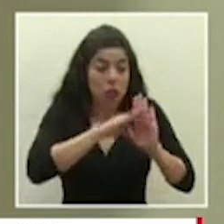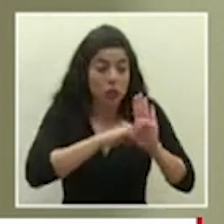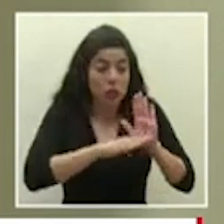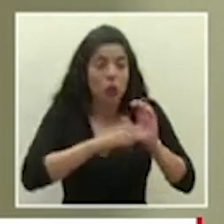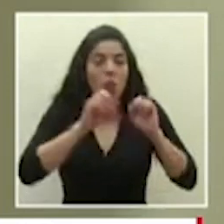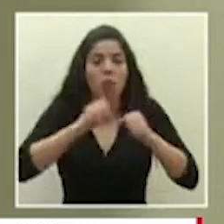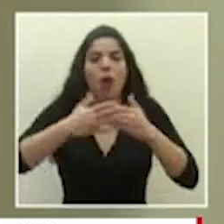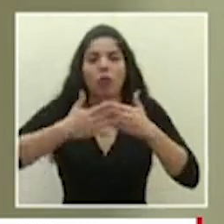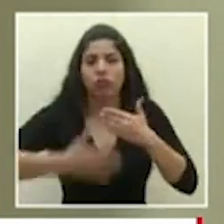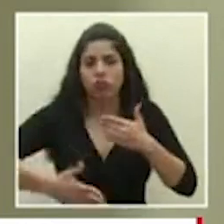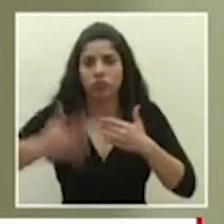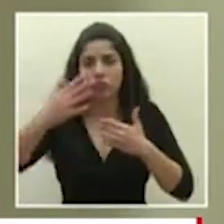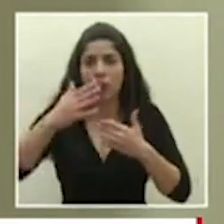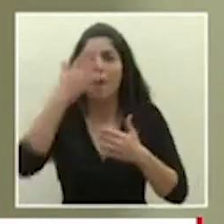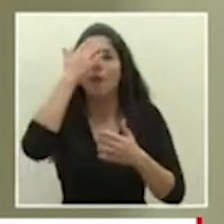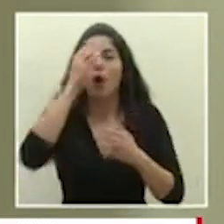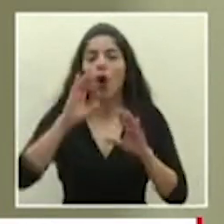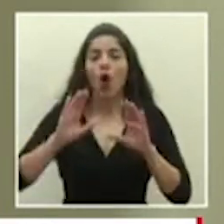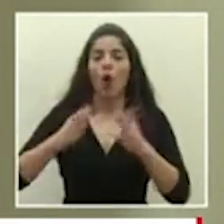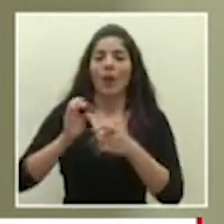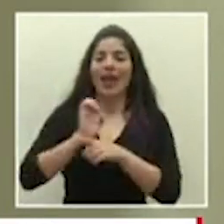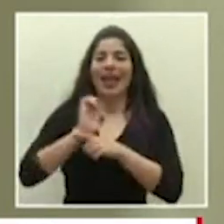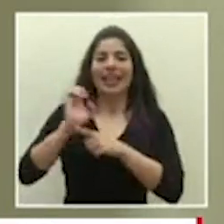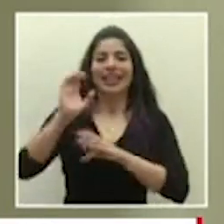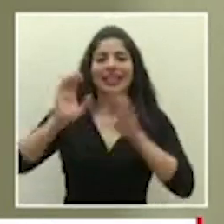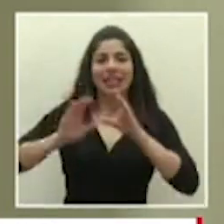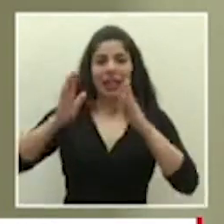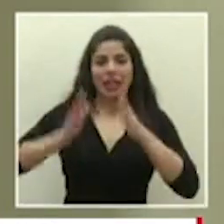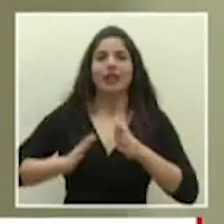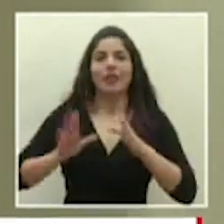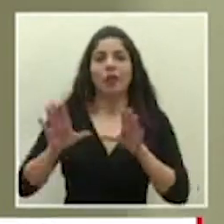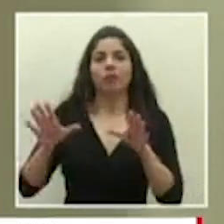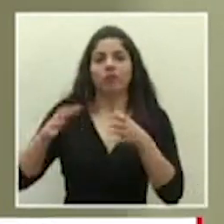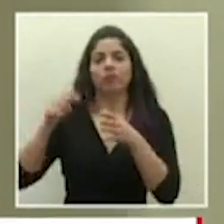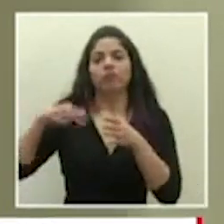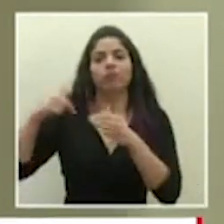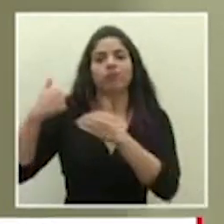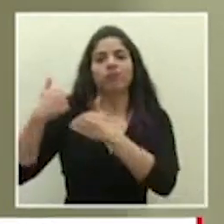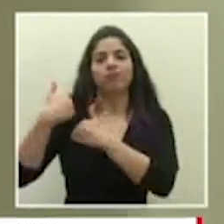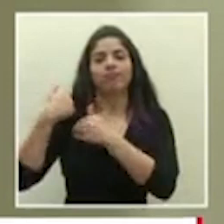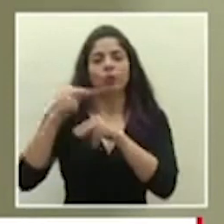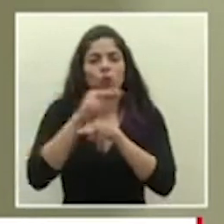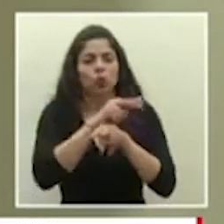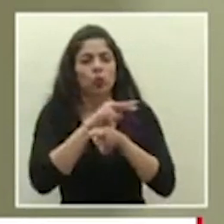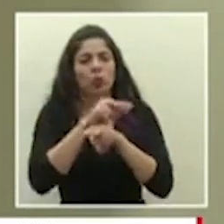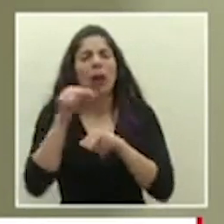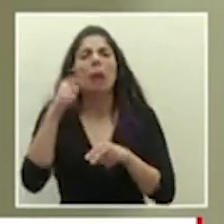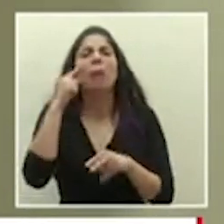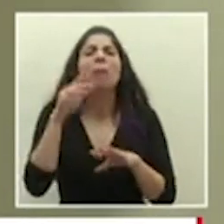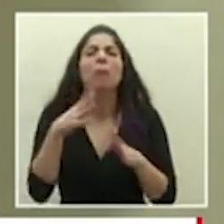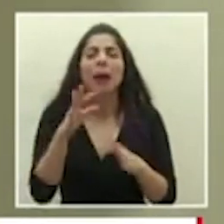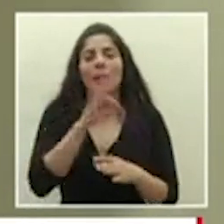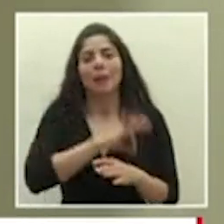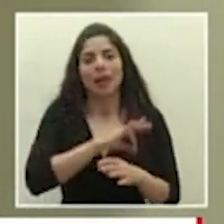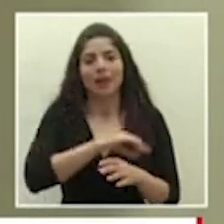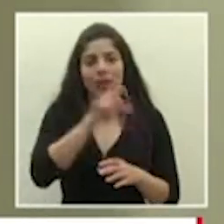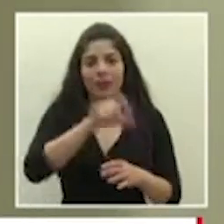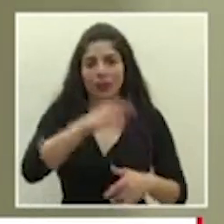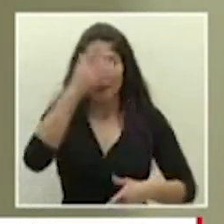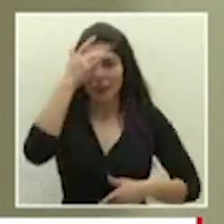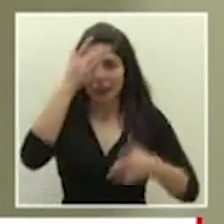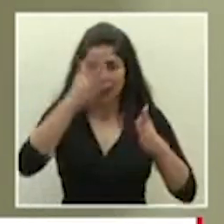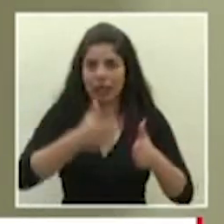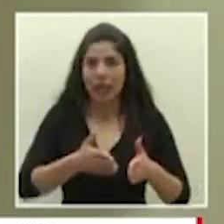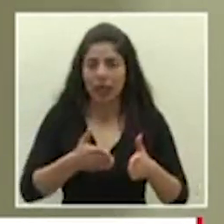incorpora a un comité ético científico que le da una supervisión siempre en beneficio del paciente en